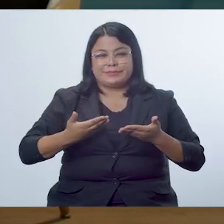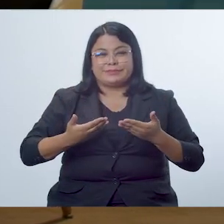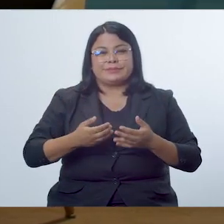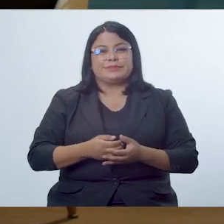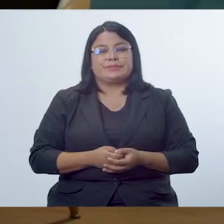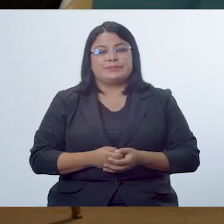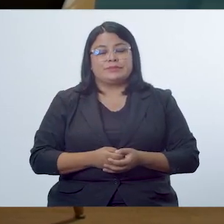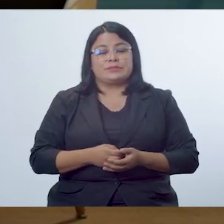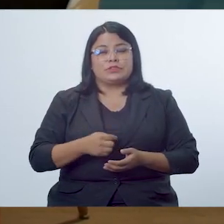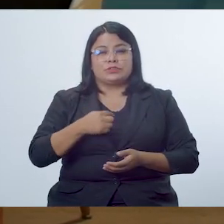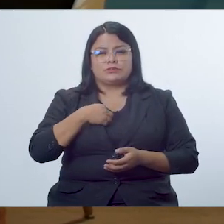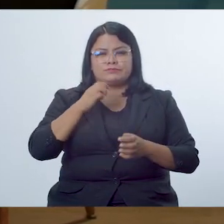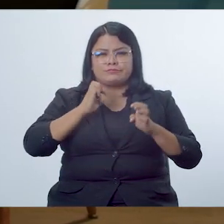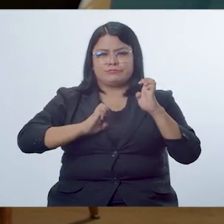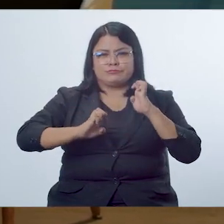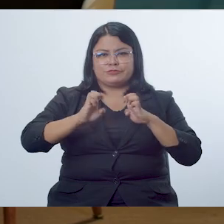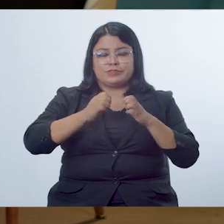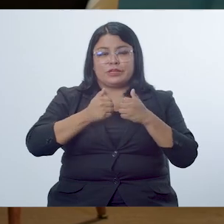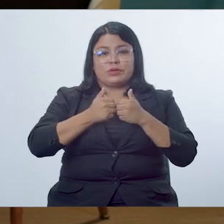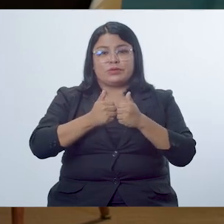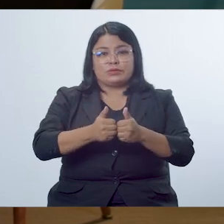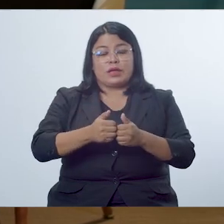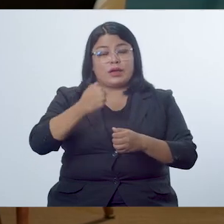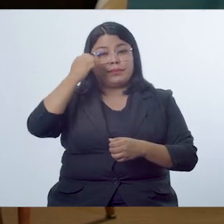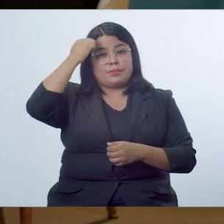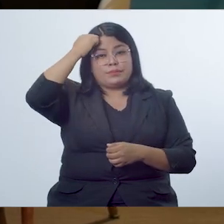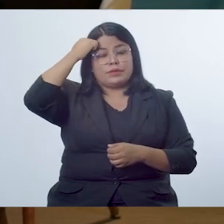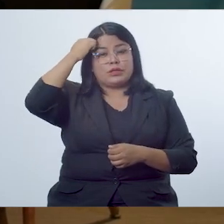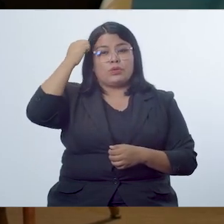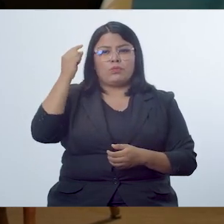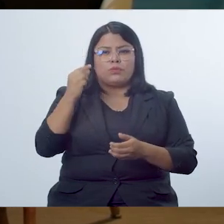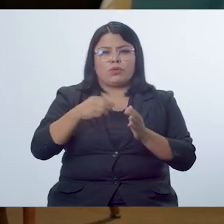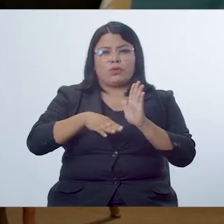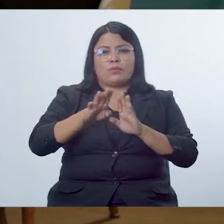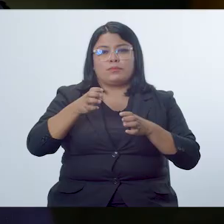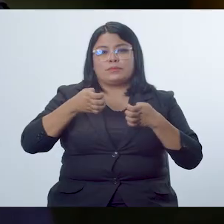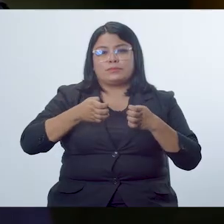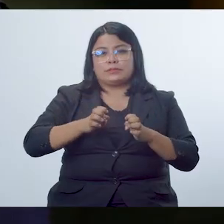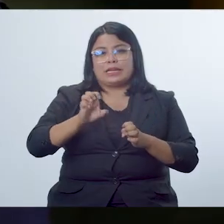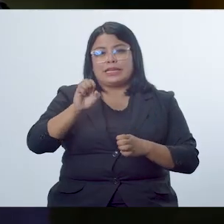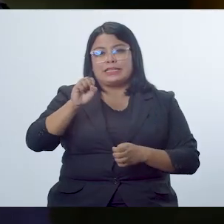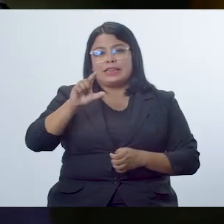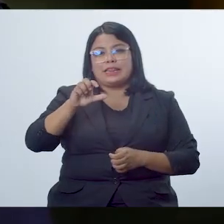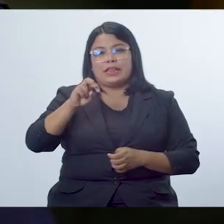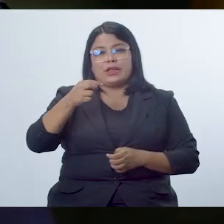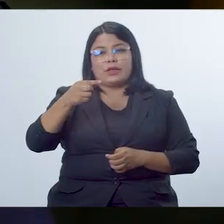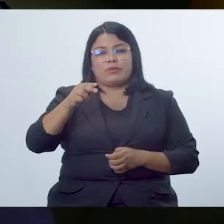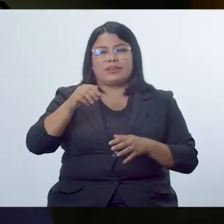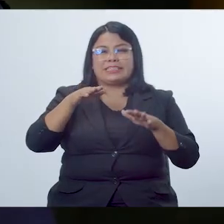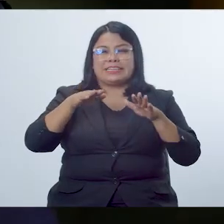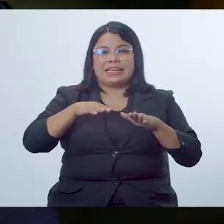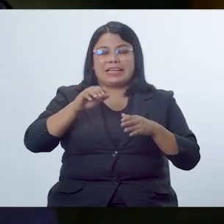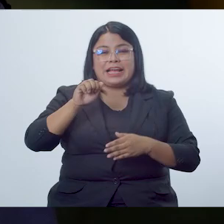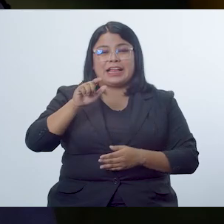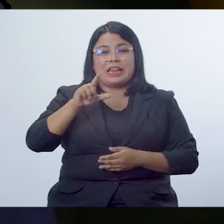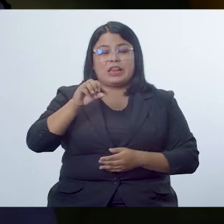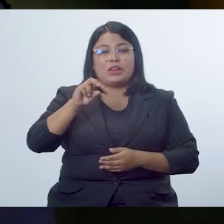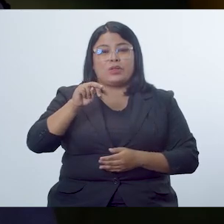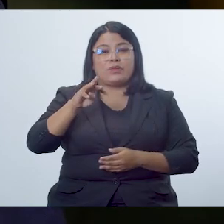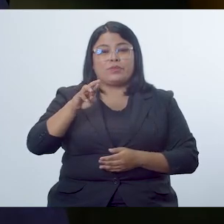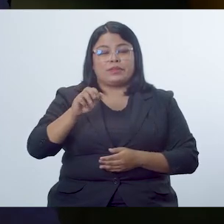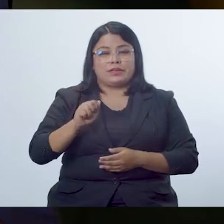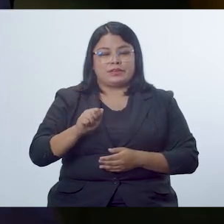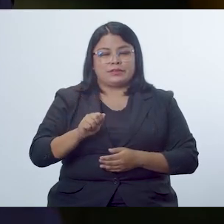Francisco, estoy muy emocionada de estar con usted para aprender un poco más sobre la estrategia es lengua. Gracias Alondra, pues también estoy muy